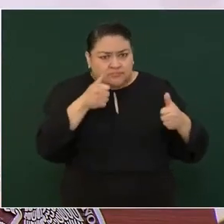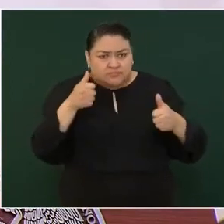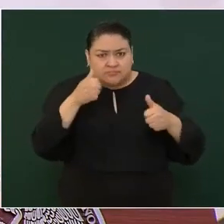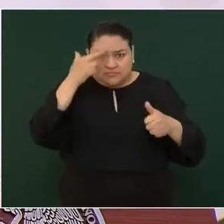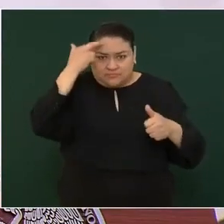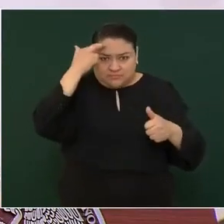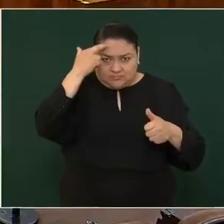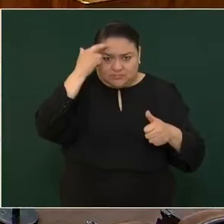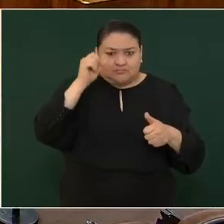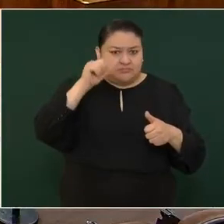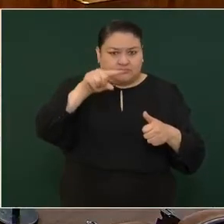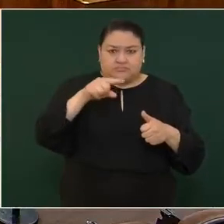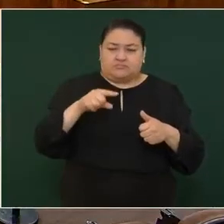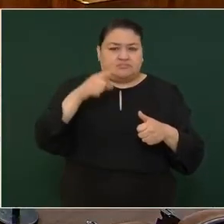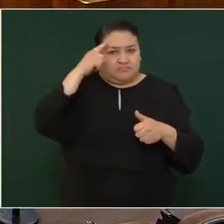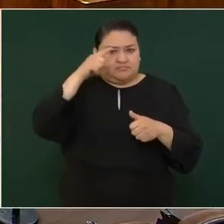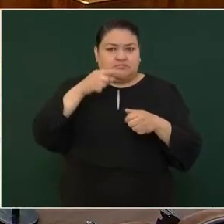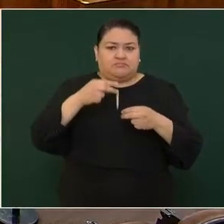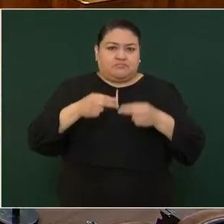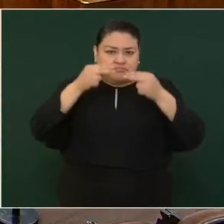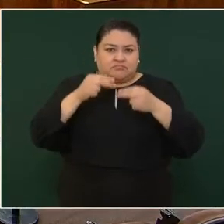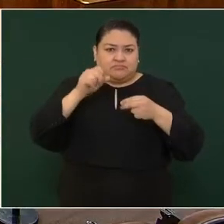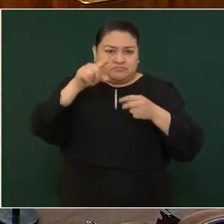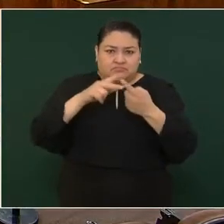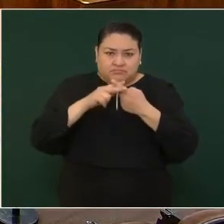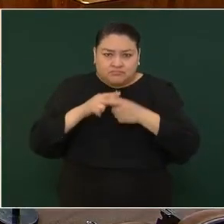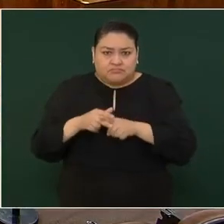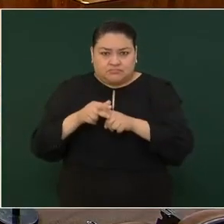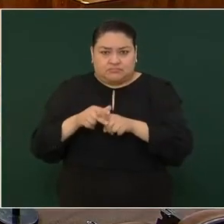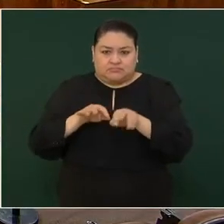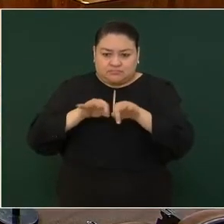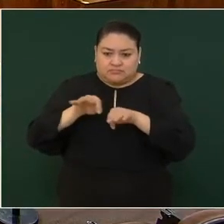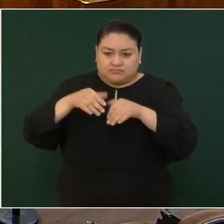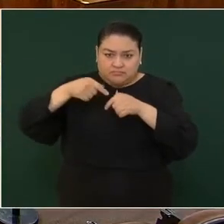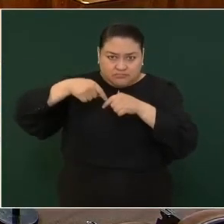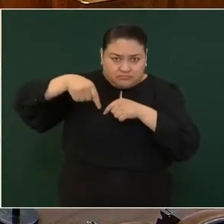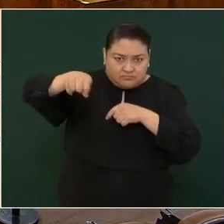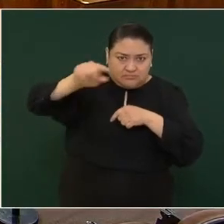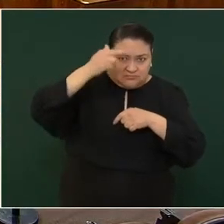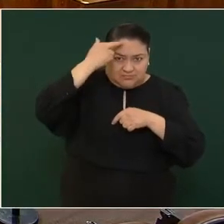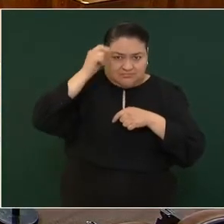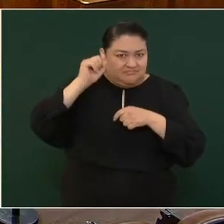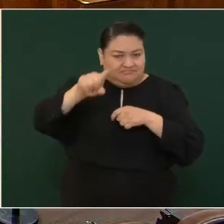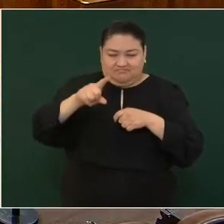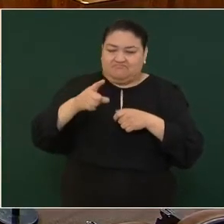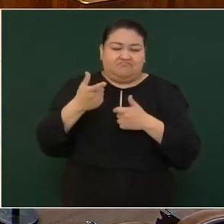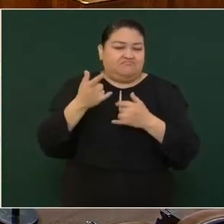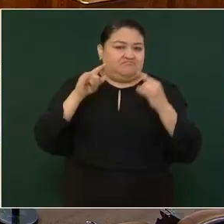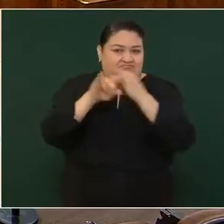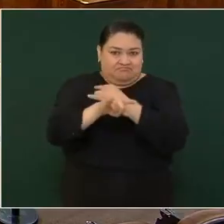corredor industrial, la parte donde están las vías de comunicación.